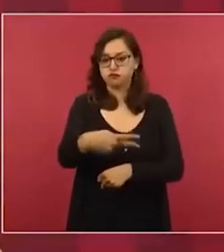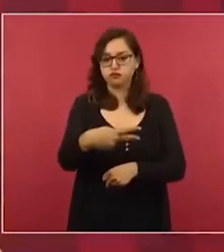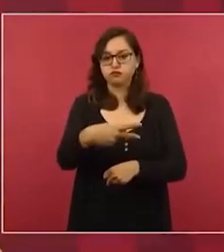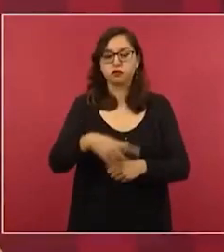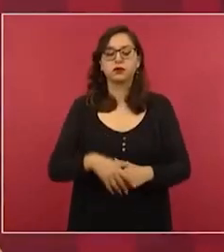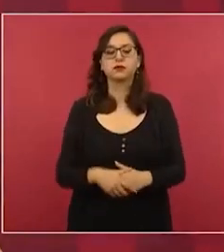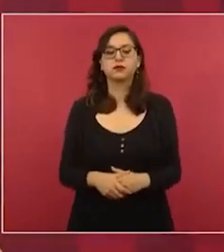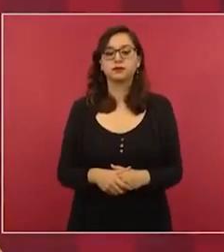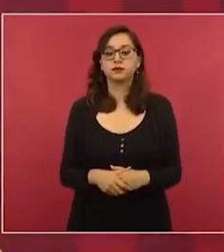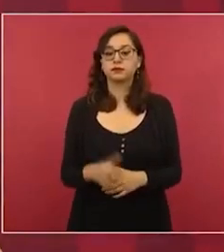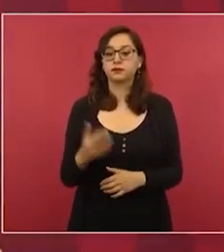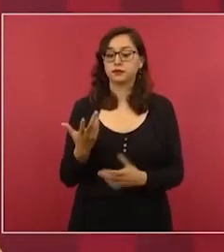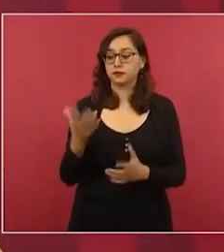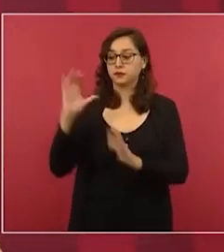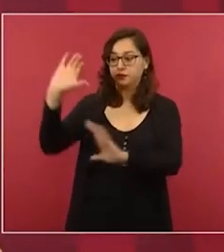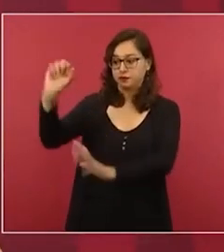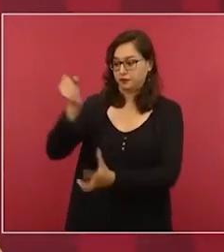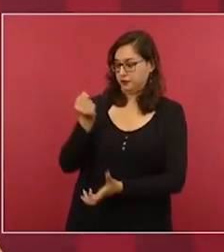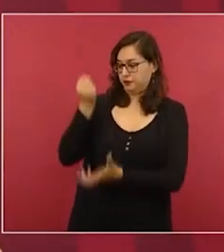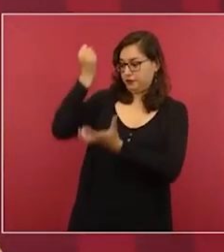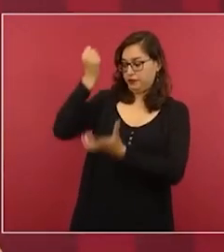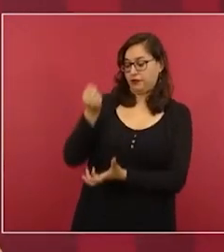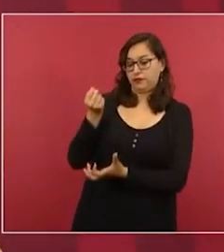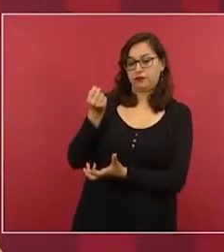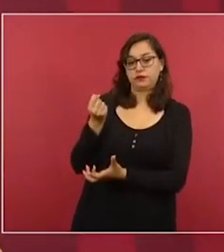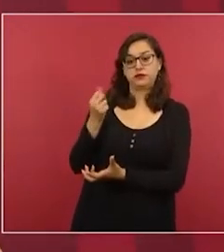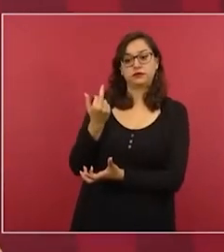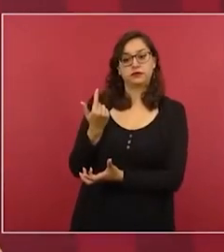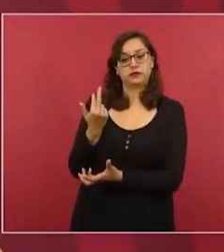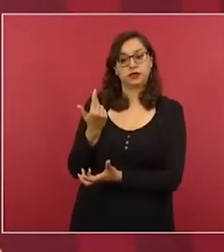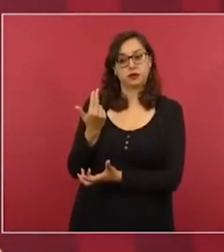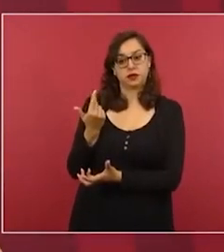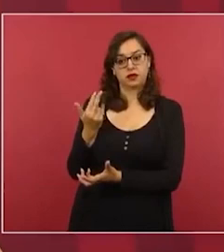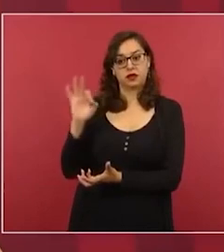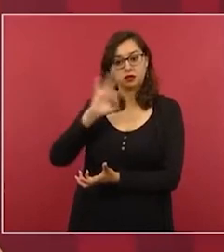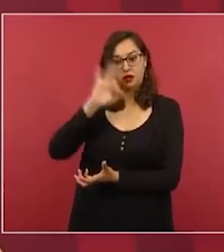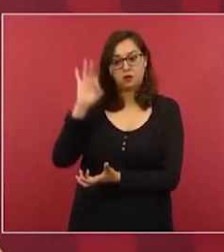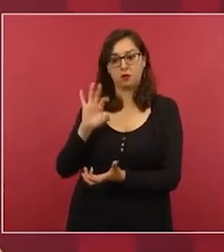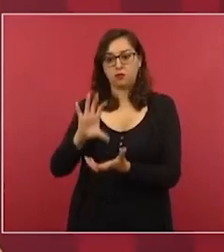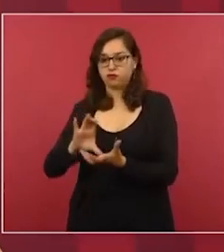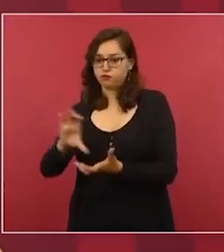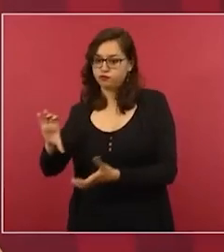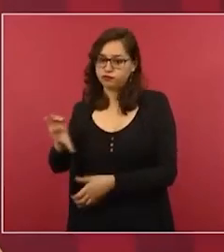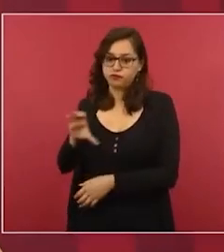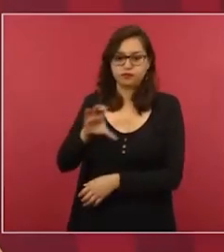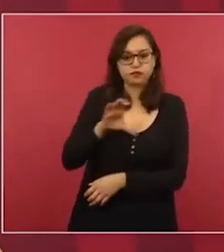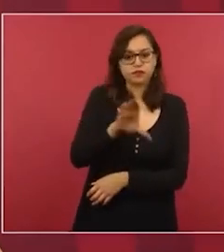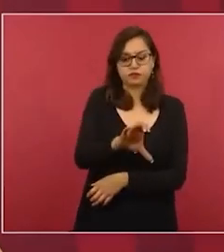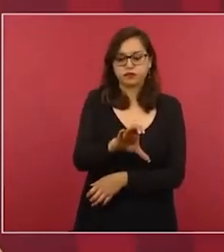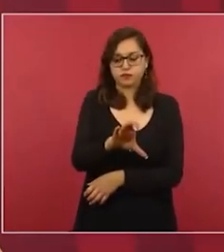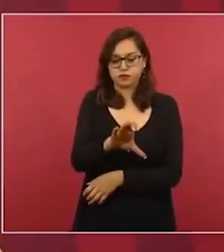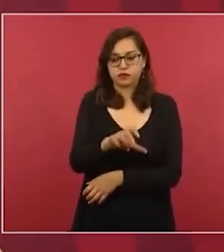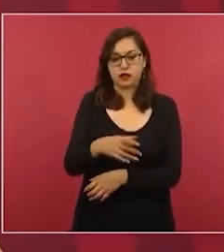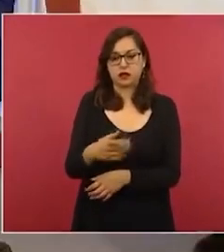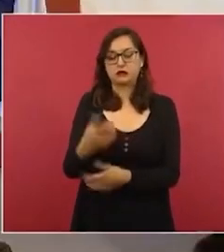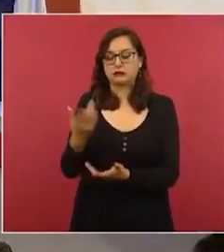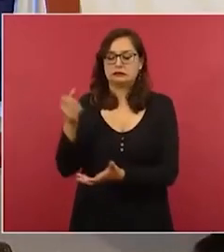el 25% de lo que estamos